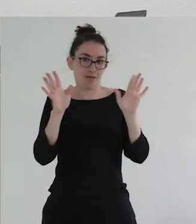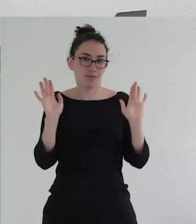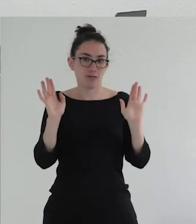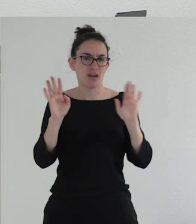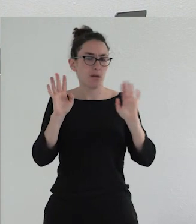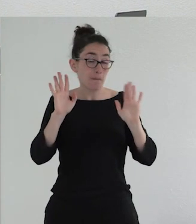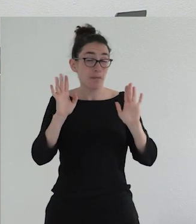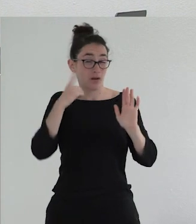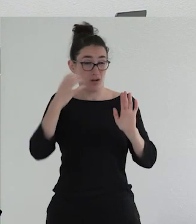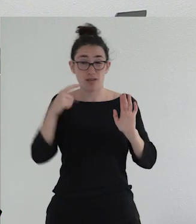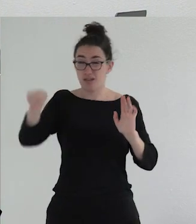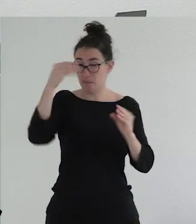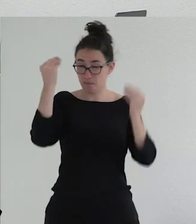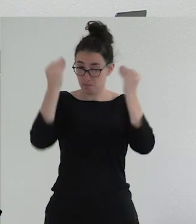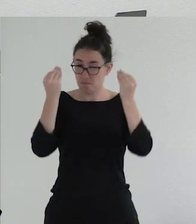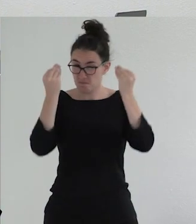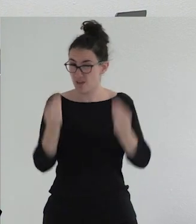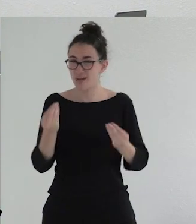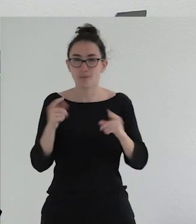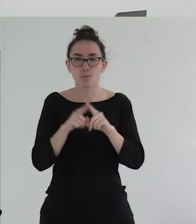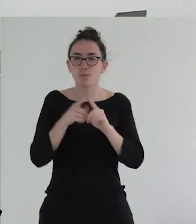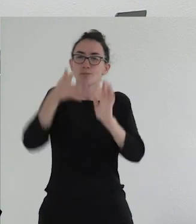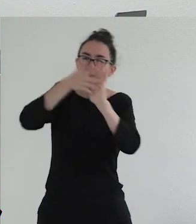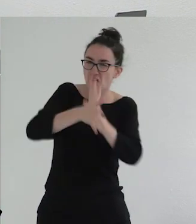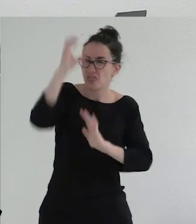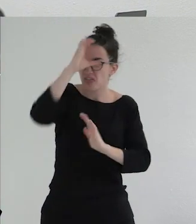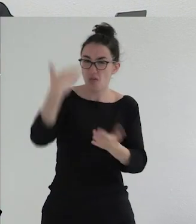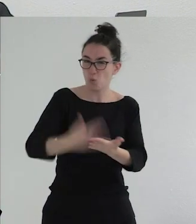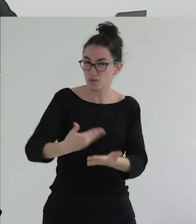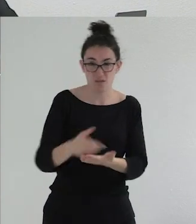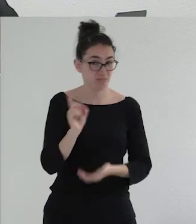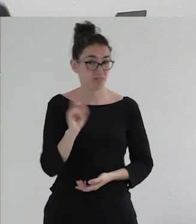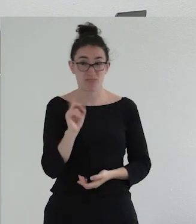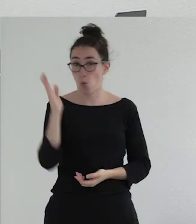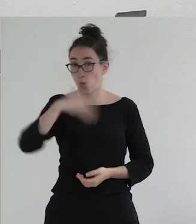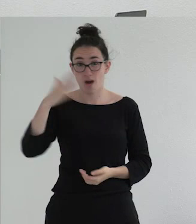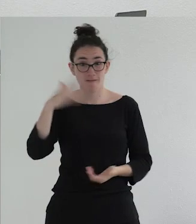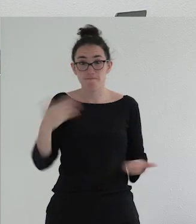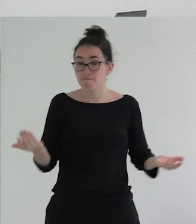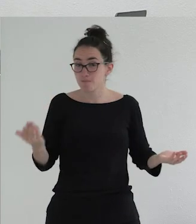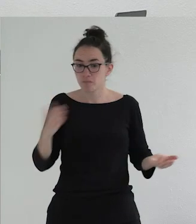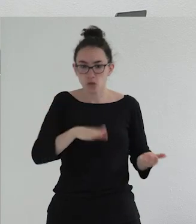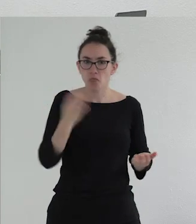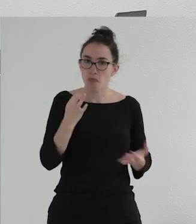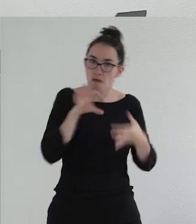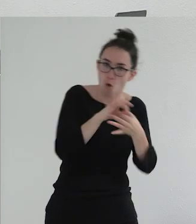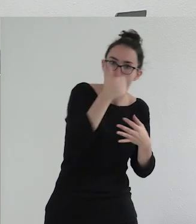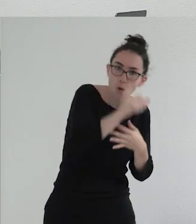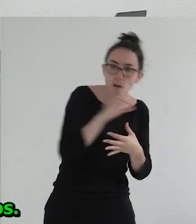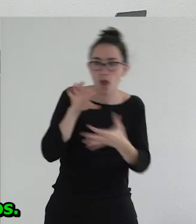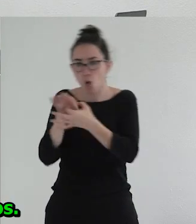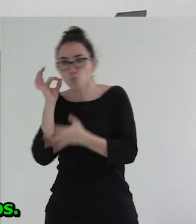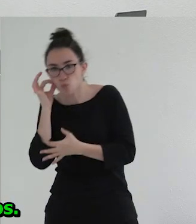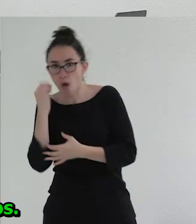ningún sentido, si lo pensamos detenidamente, no tiene ningún tipo de justificación científica desde una perspectiva biomédica, por qué la gente tiene que ser hombre o mujer, o